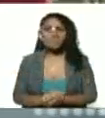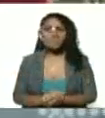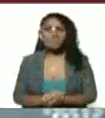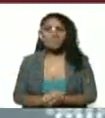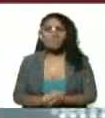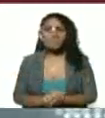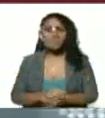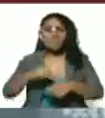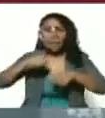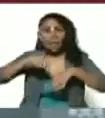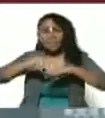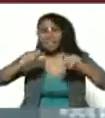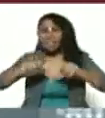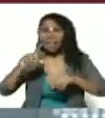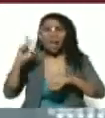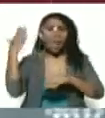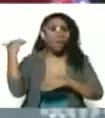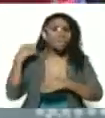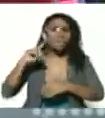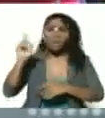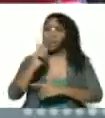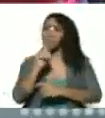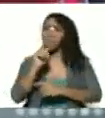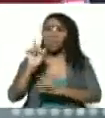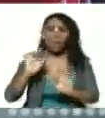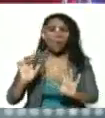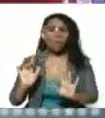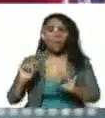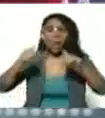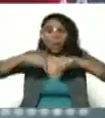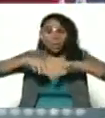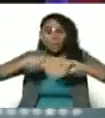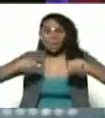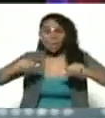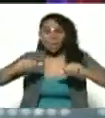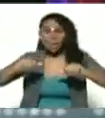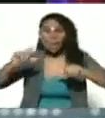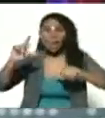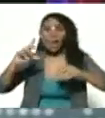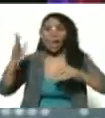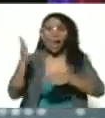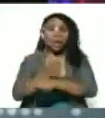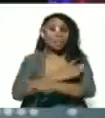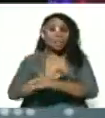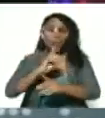Esta tierra no existía. En esta tierra no vivía gente, por ejemplo.